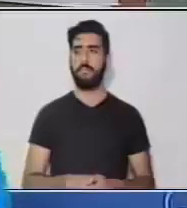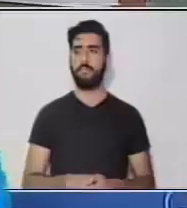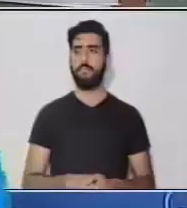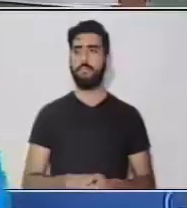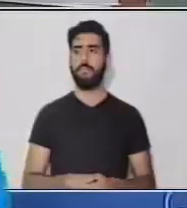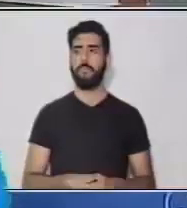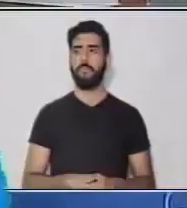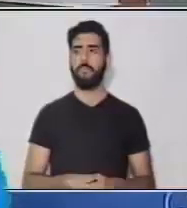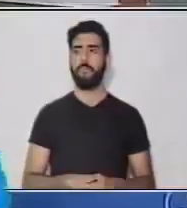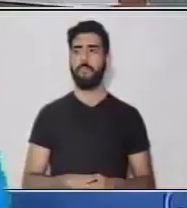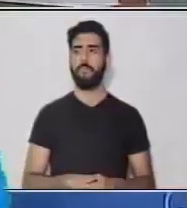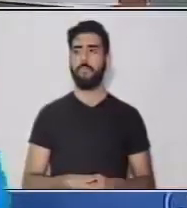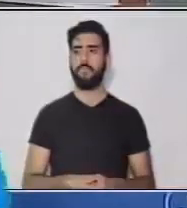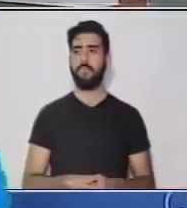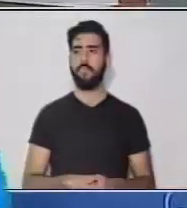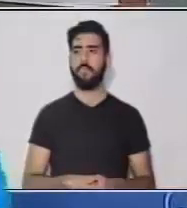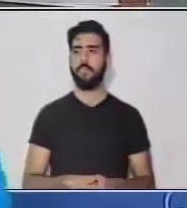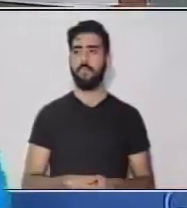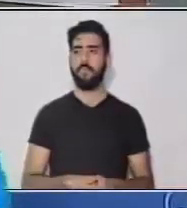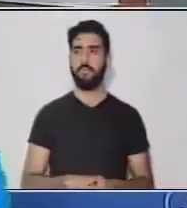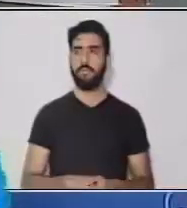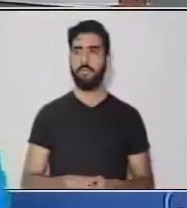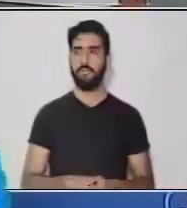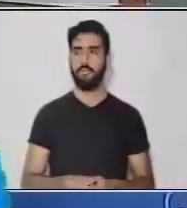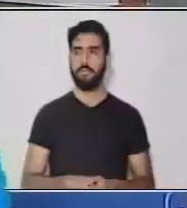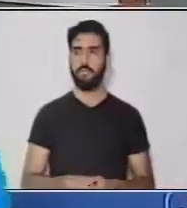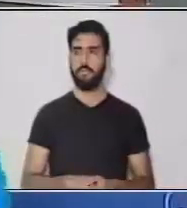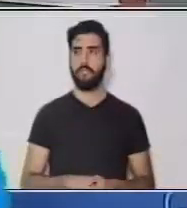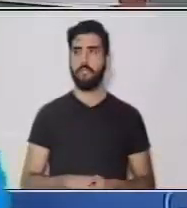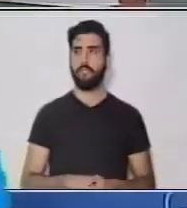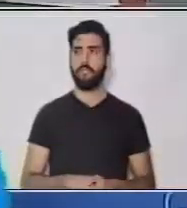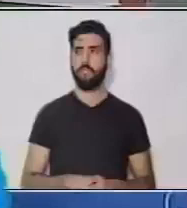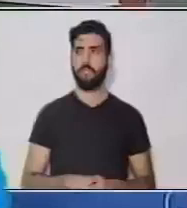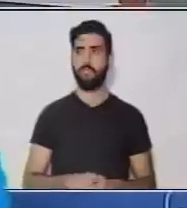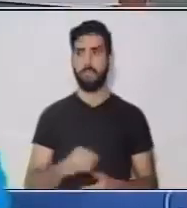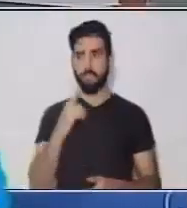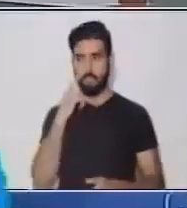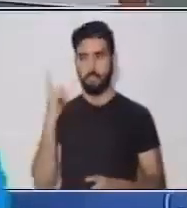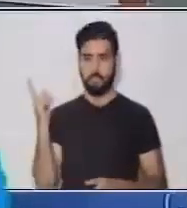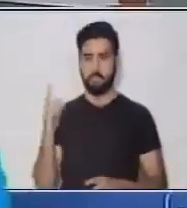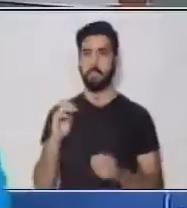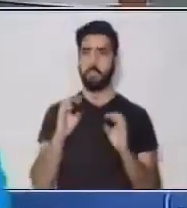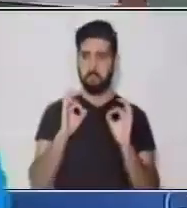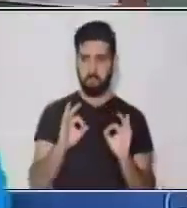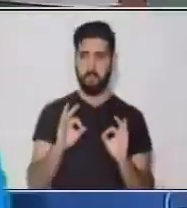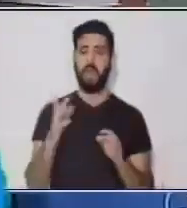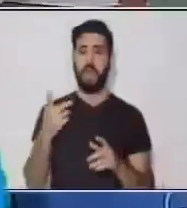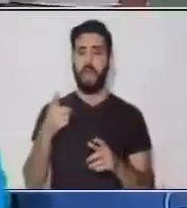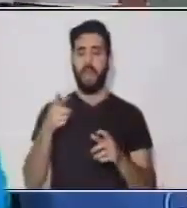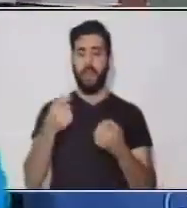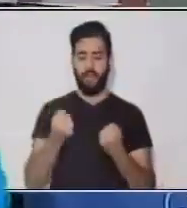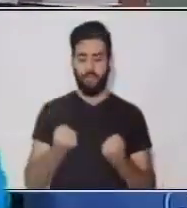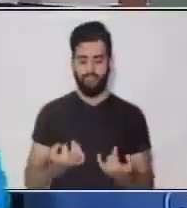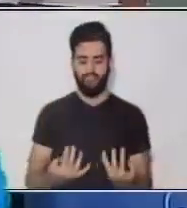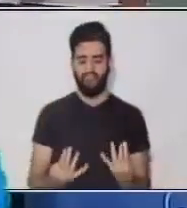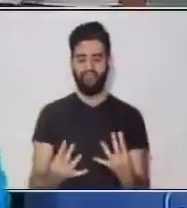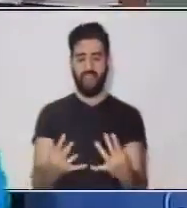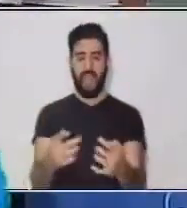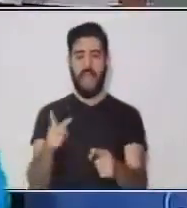El... Huerto... Excelente... De zanahorias...